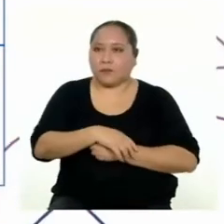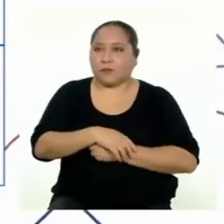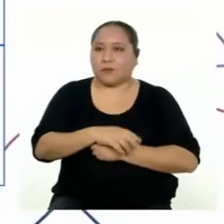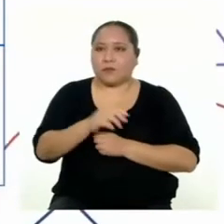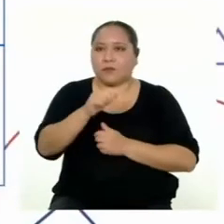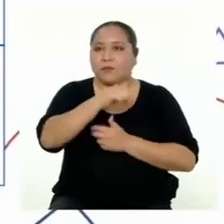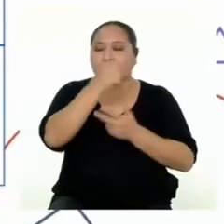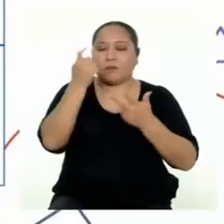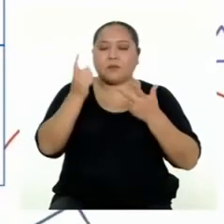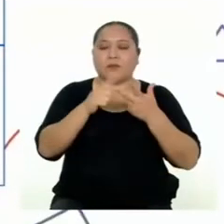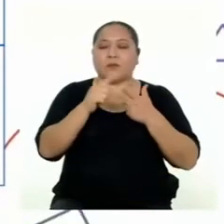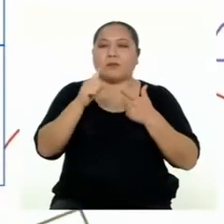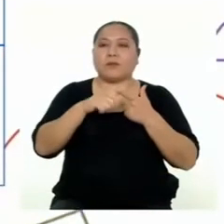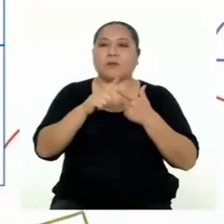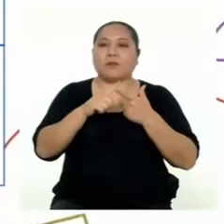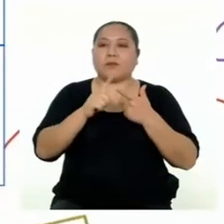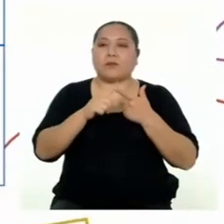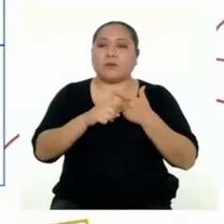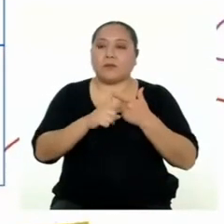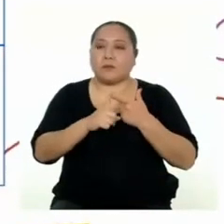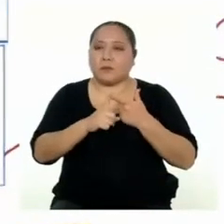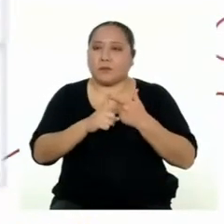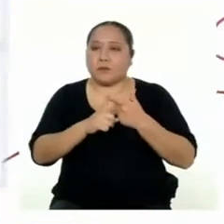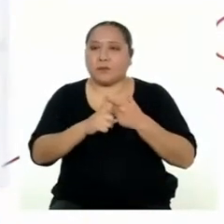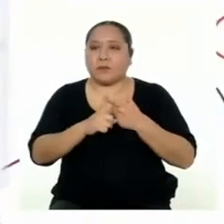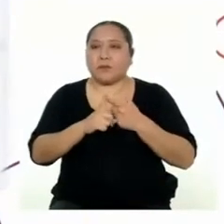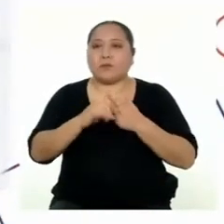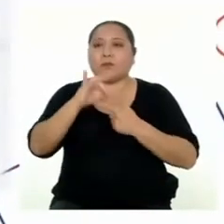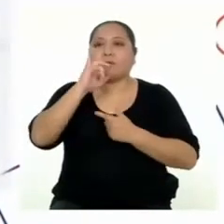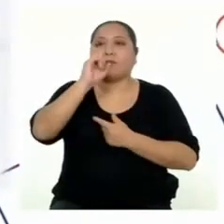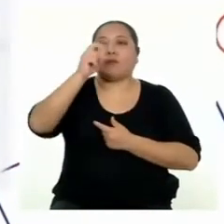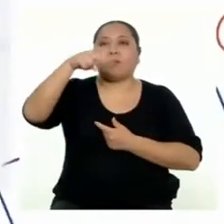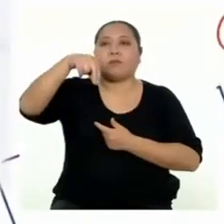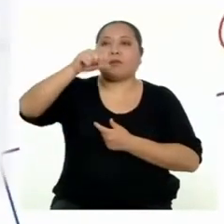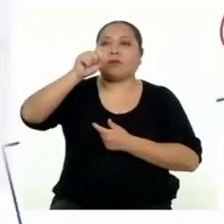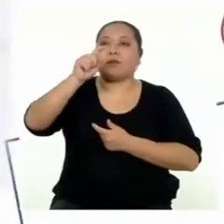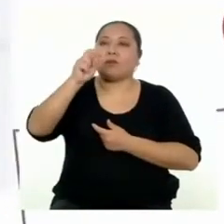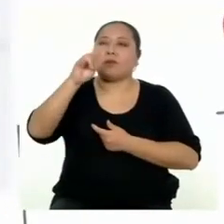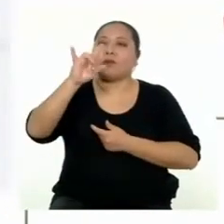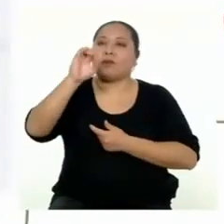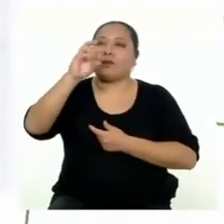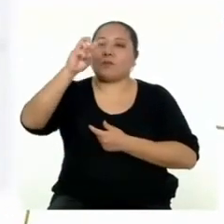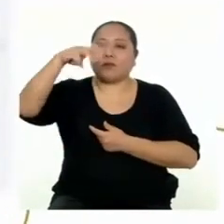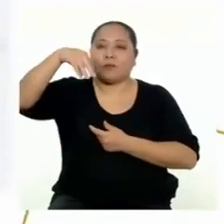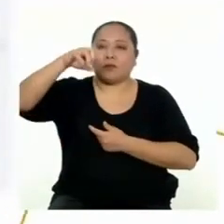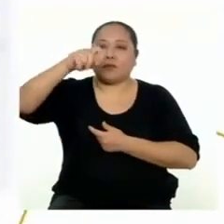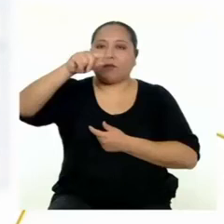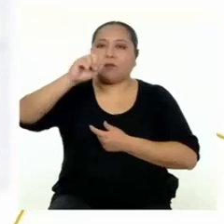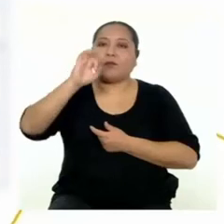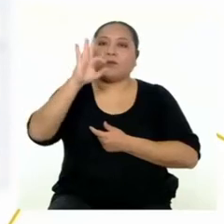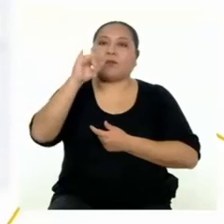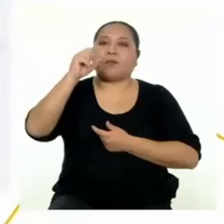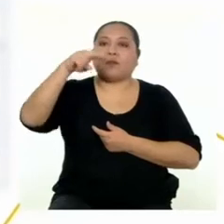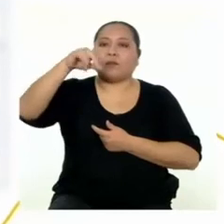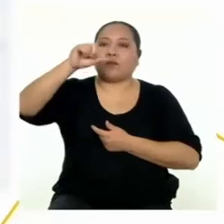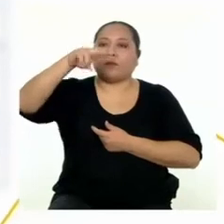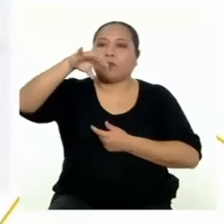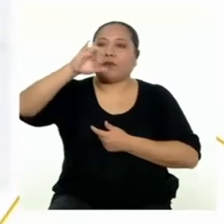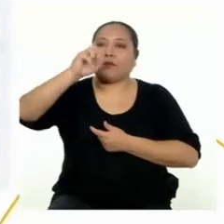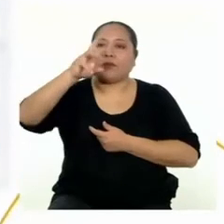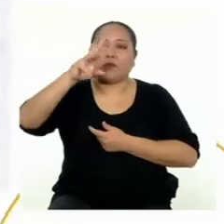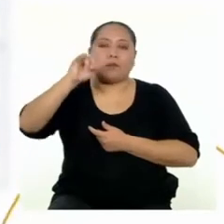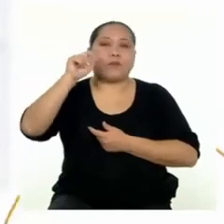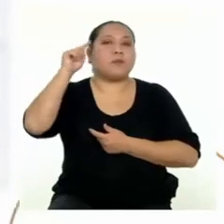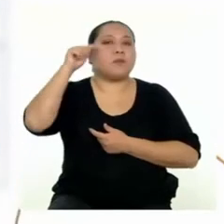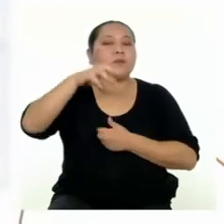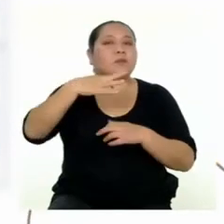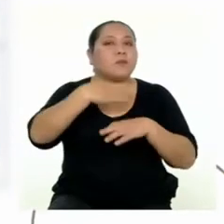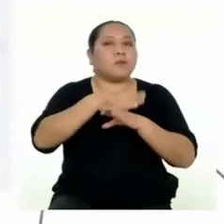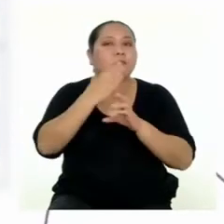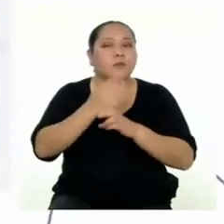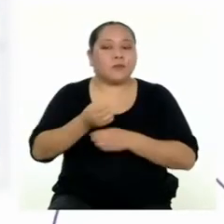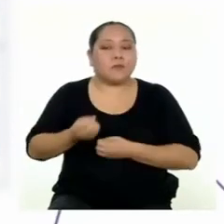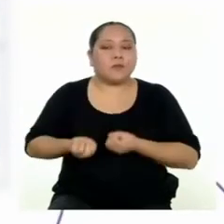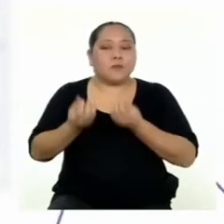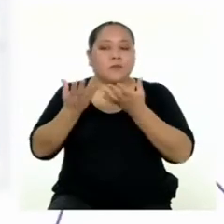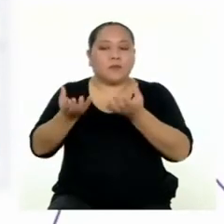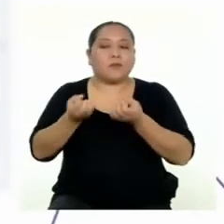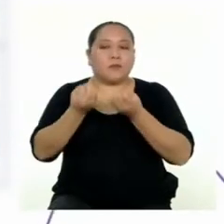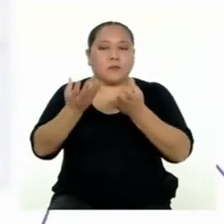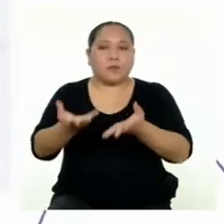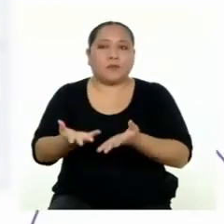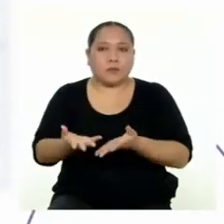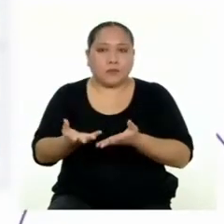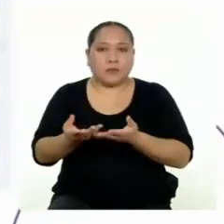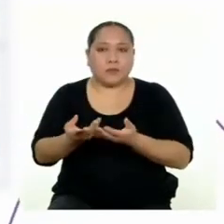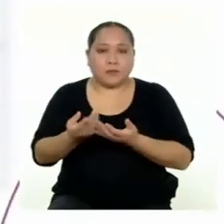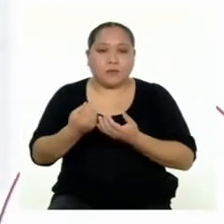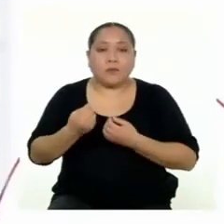siguiente elemento vendría a ser los instrumentos financieros. Estos son los medios por los que se ofrece o